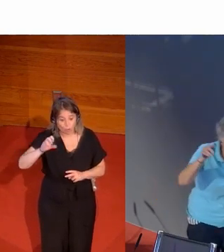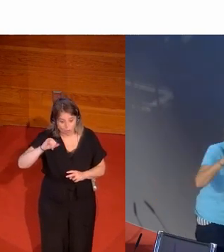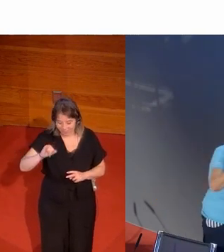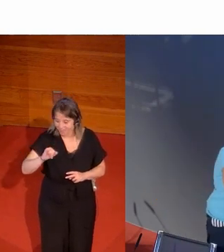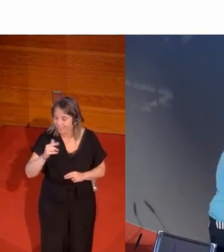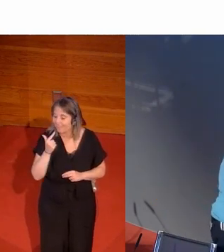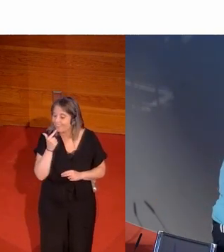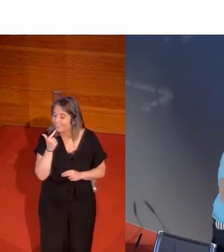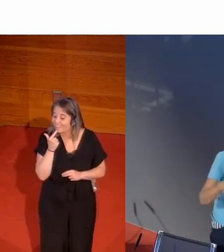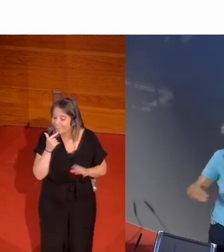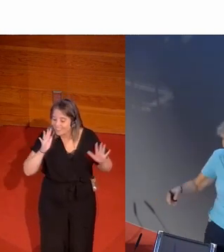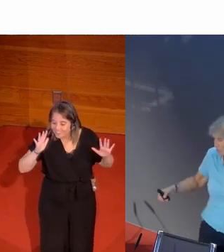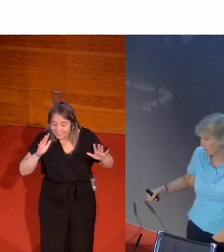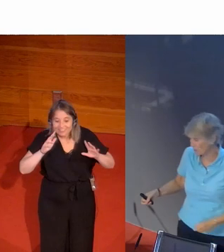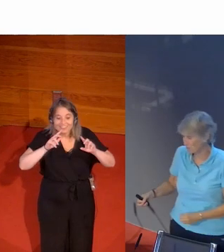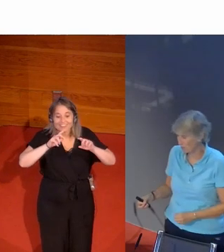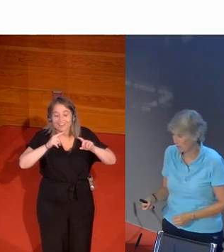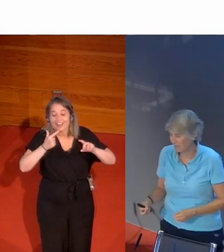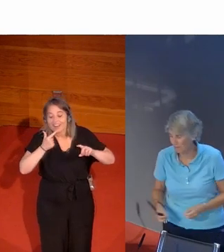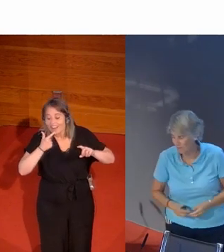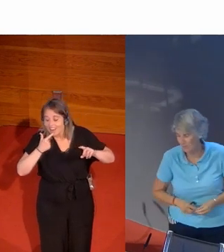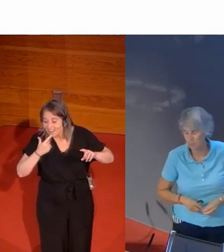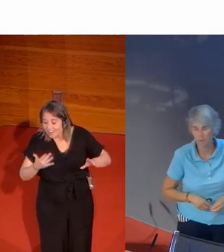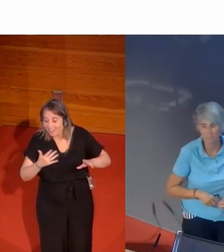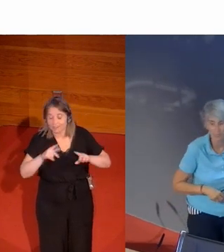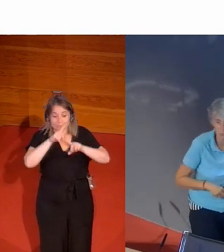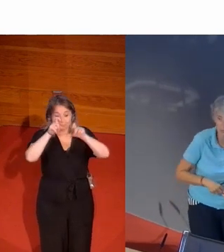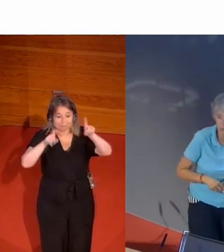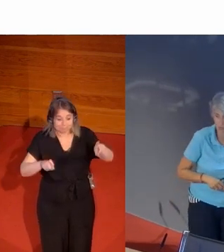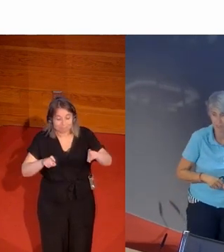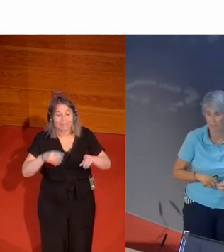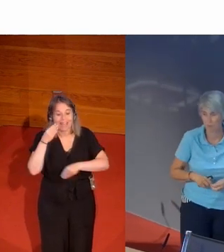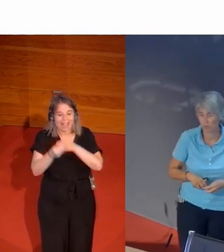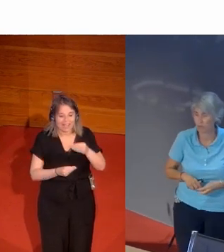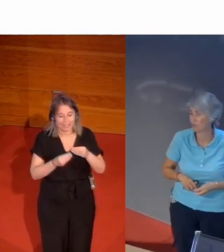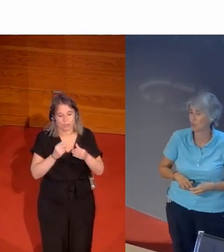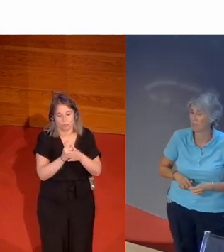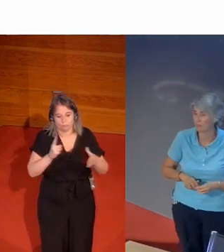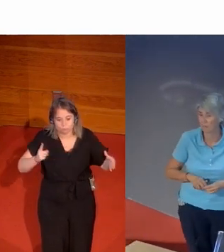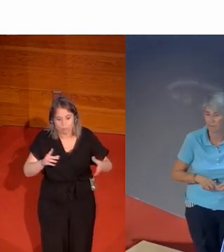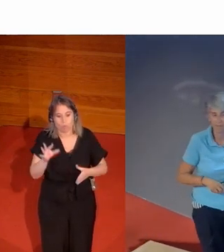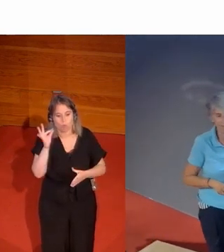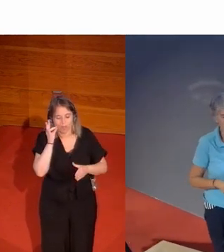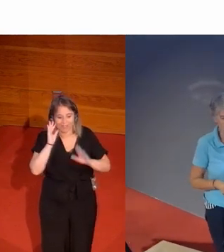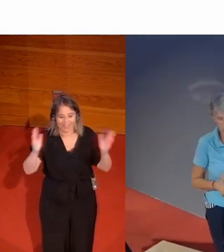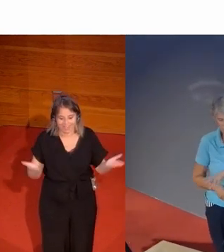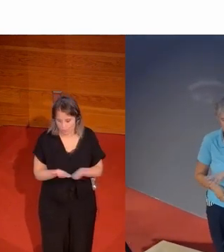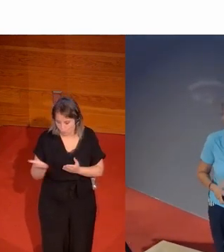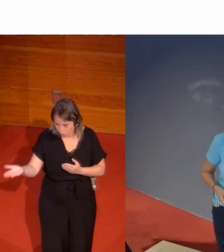ha hecho más por la emancipación de las mujeres que ninguna otra cosa en el mundo. Yo no sabía que